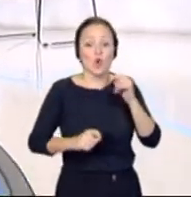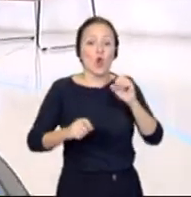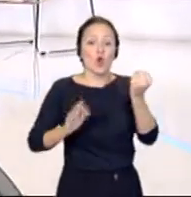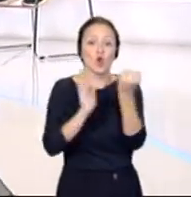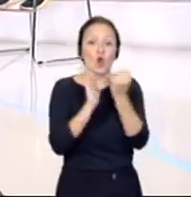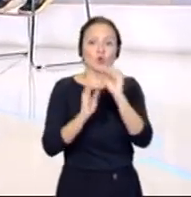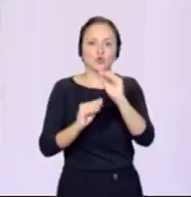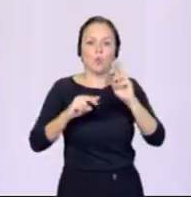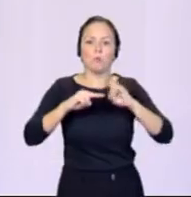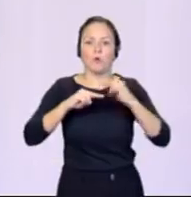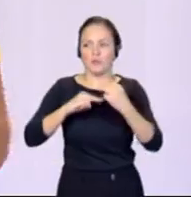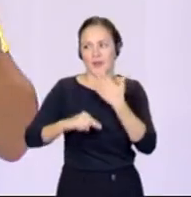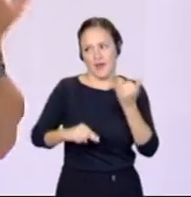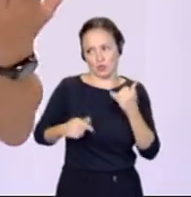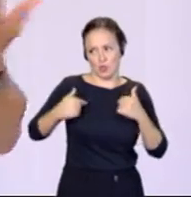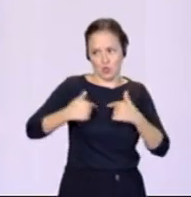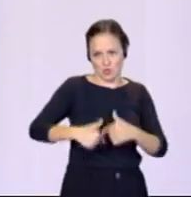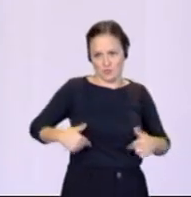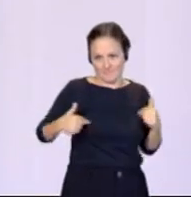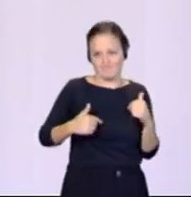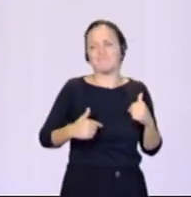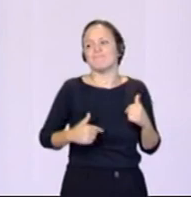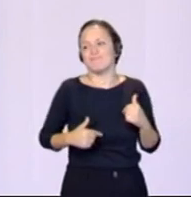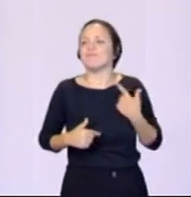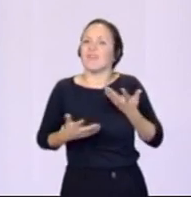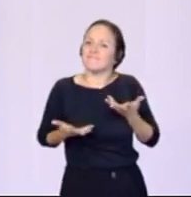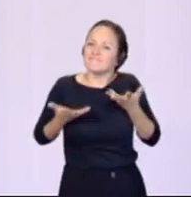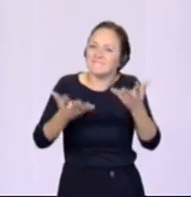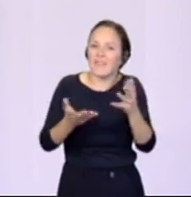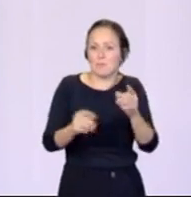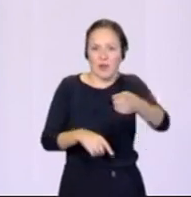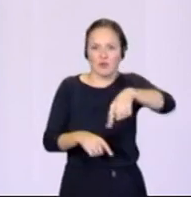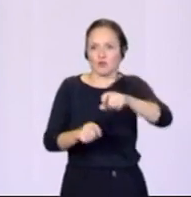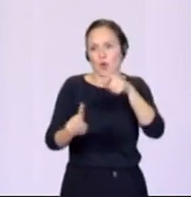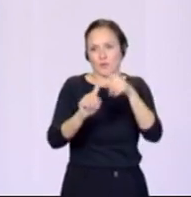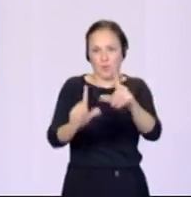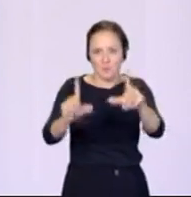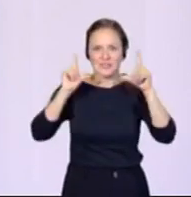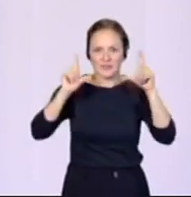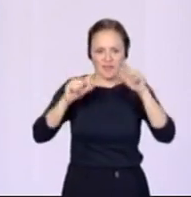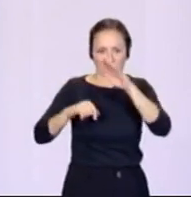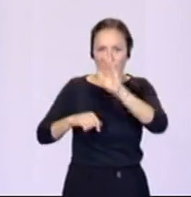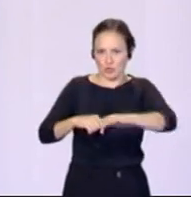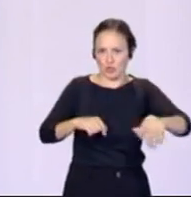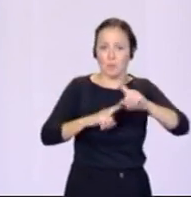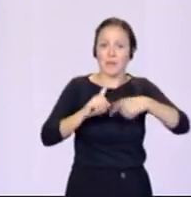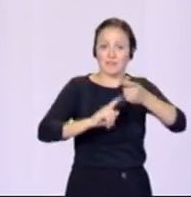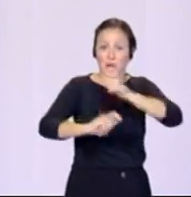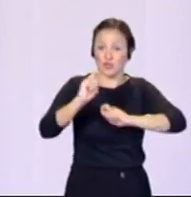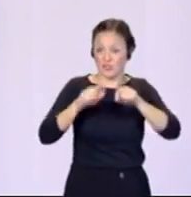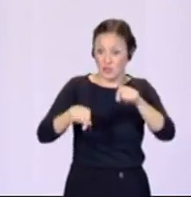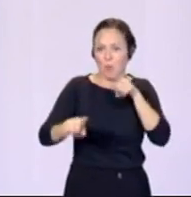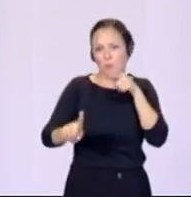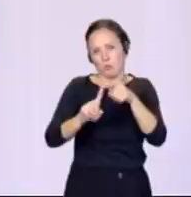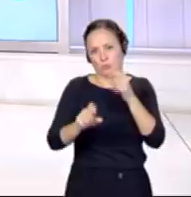aquí lo tenemos, azul. Y, pues, se dedicamos para ellos, para dar toda la visibilidad posible a estos niños y a esta asociación por esa maravillosa labor que hacen.